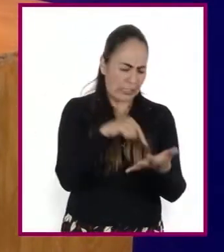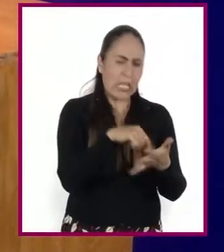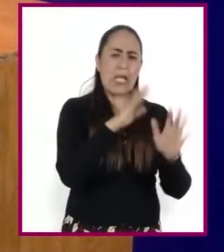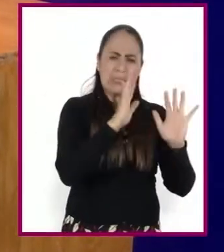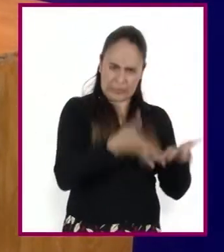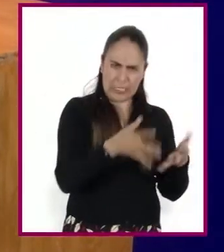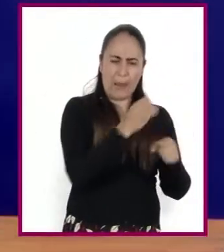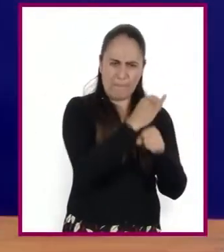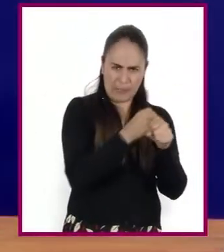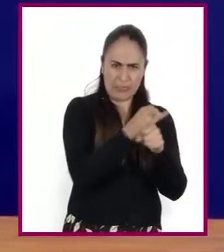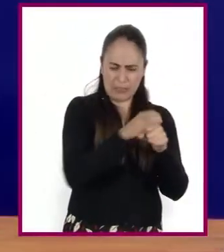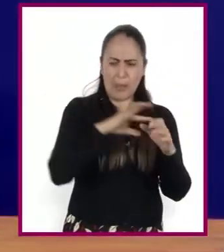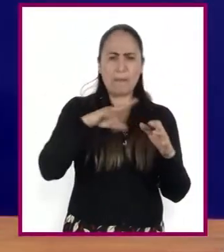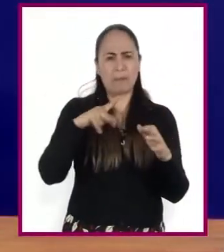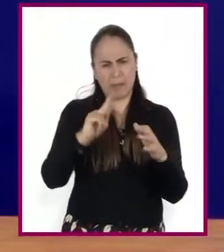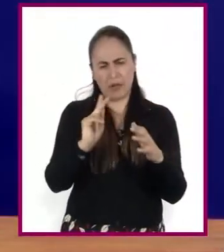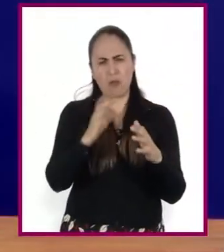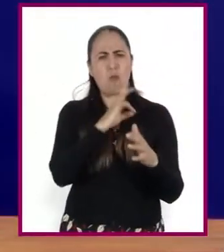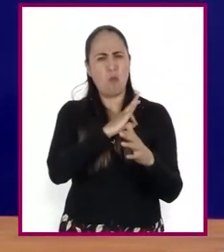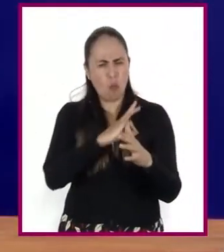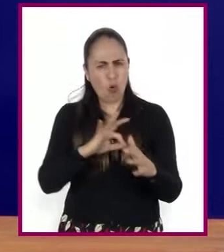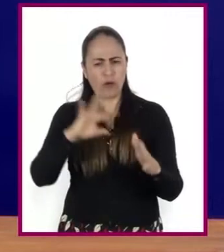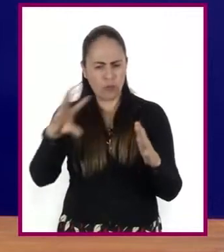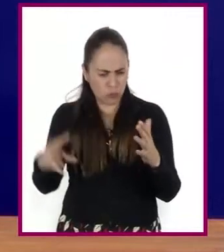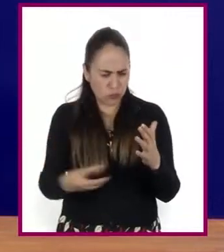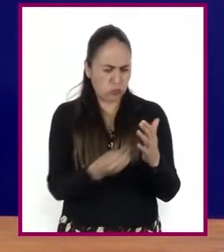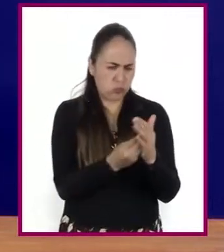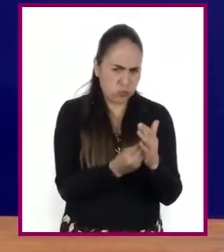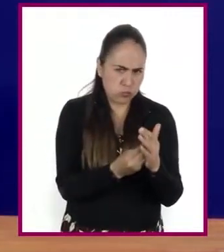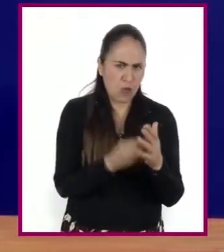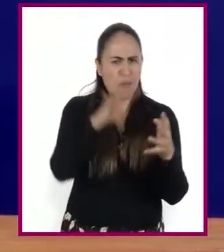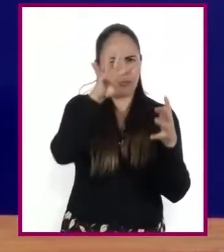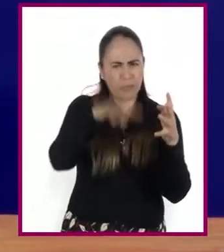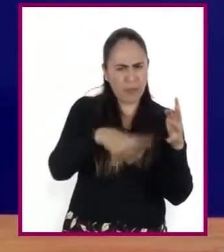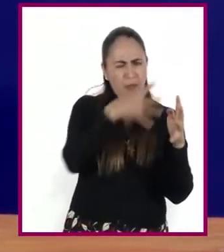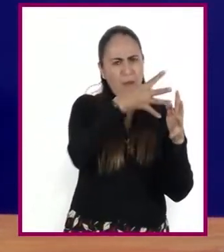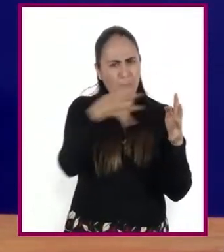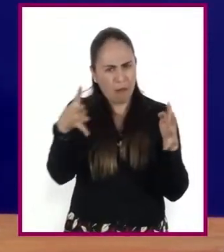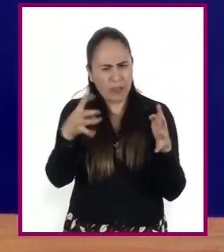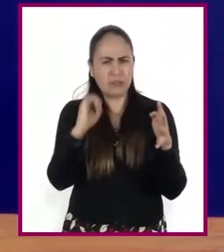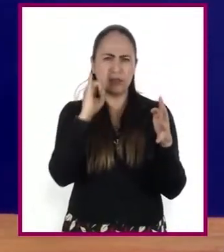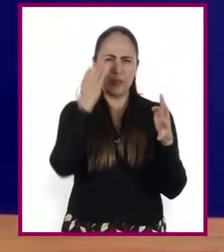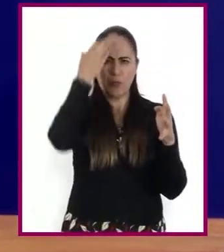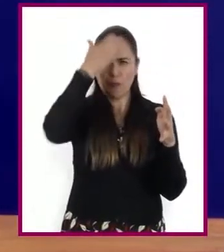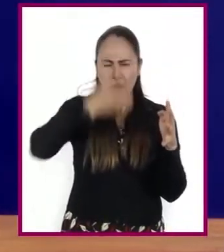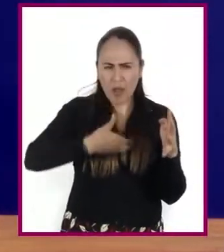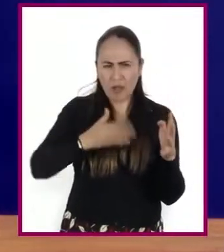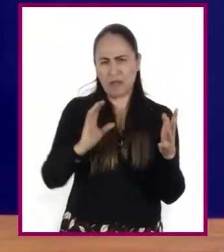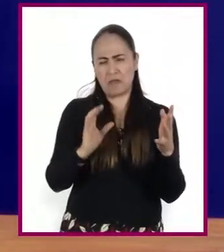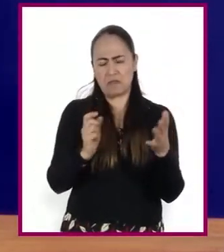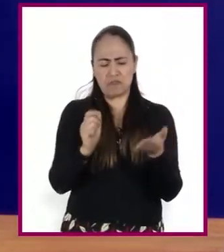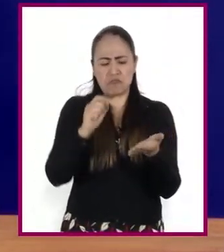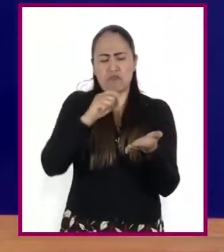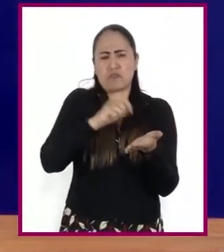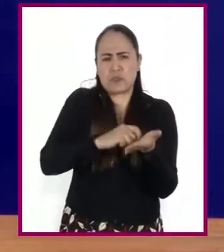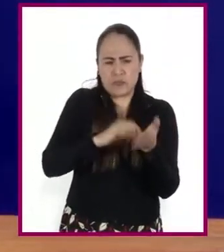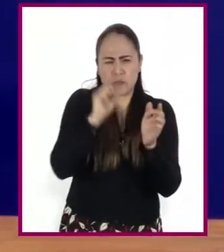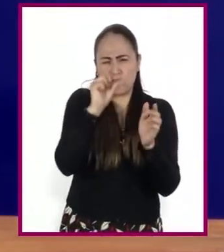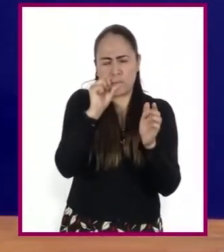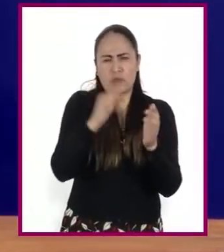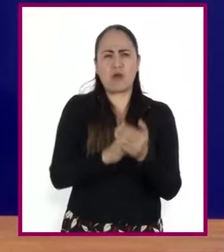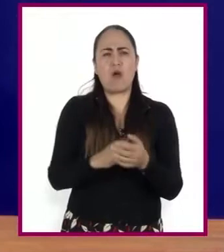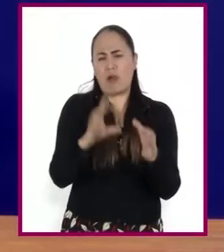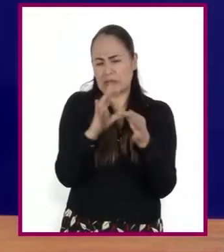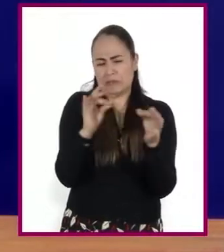y que puedo incluir tablas, imágenes, bueno, notas, notas